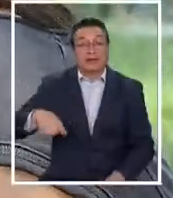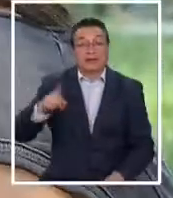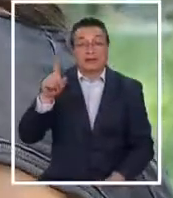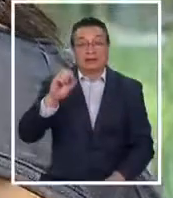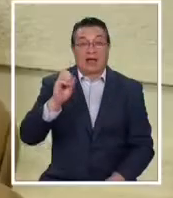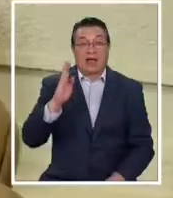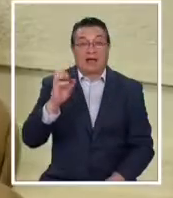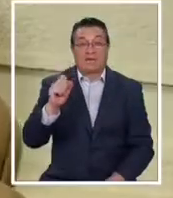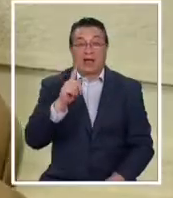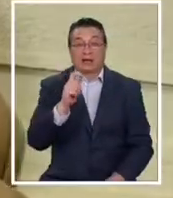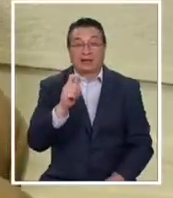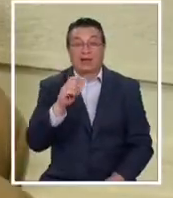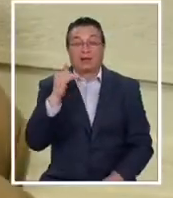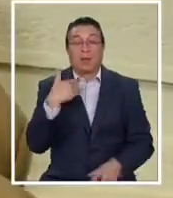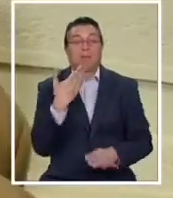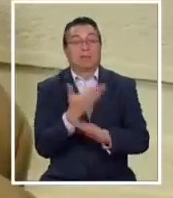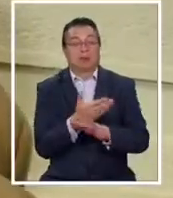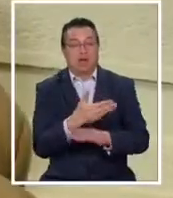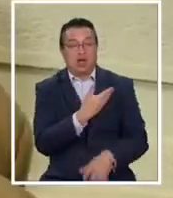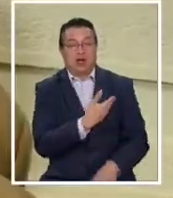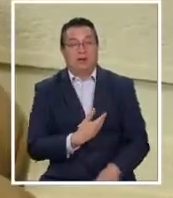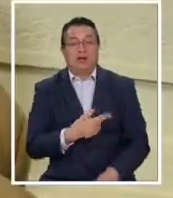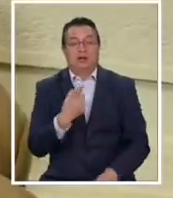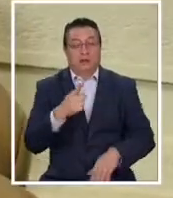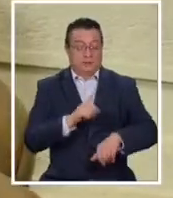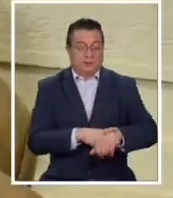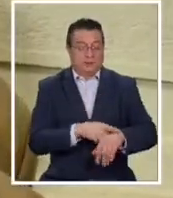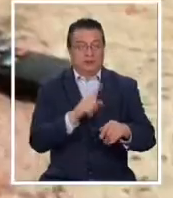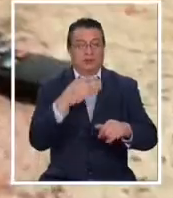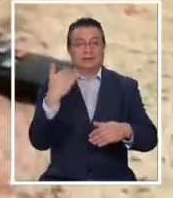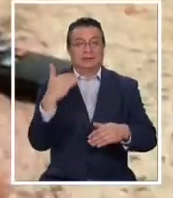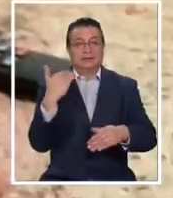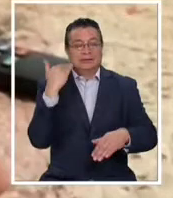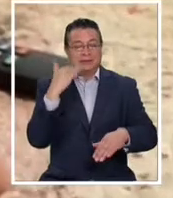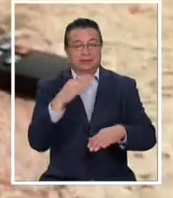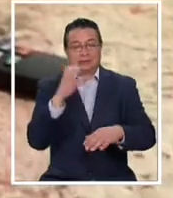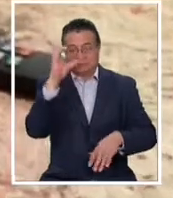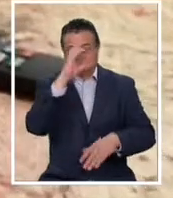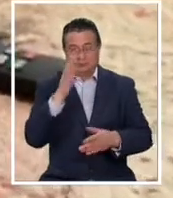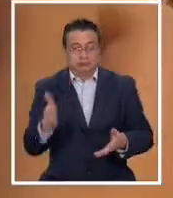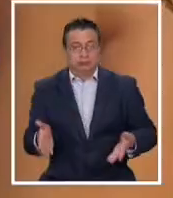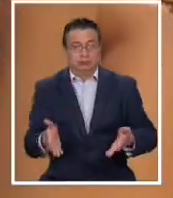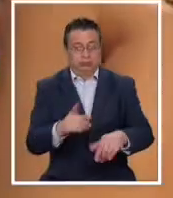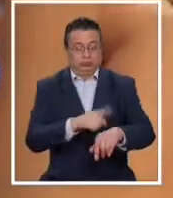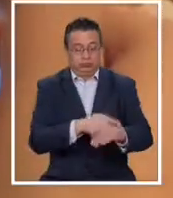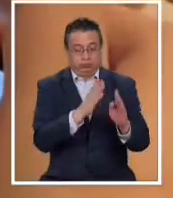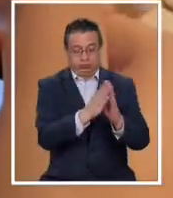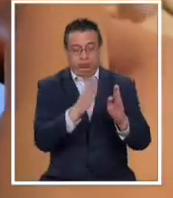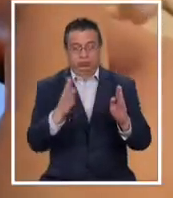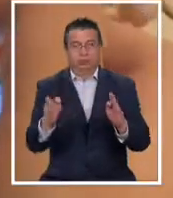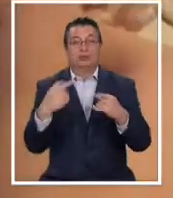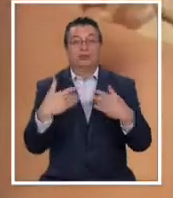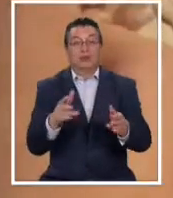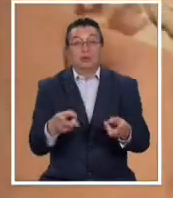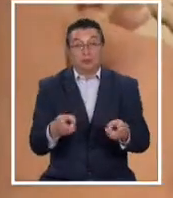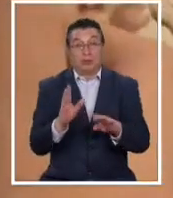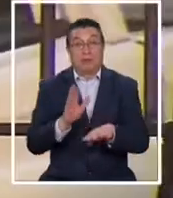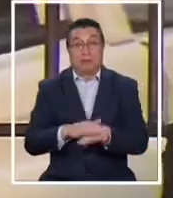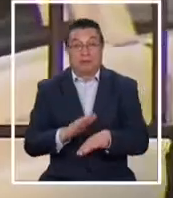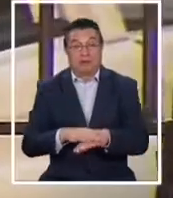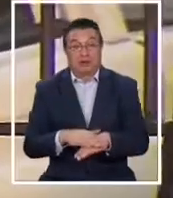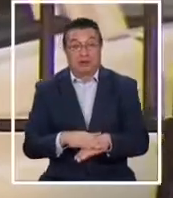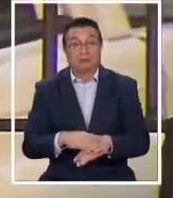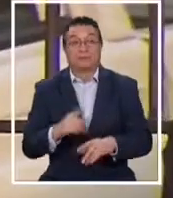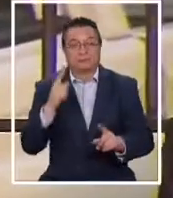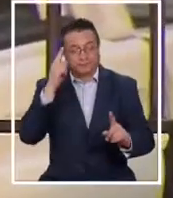Zabat solicitará al gobierno la creación de una franja horaria para el paseo de niños y niñas durante la cuarentena. Tal